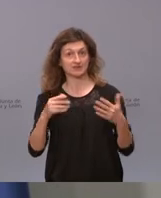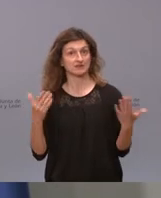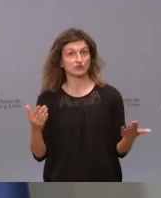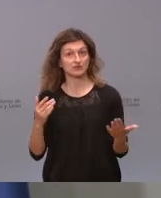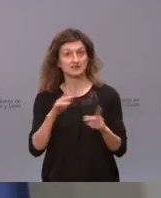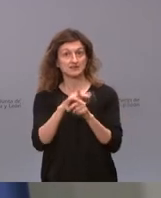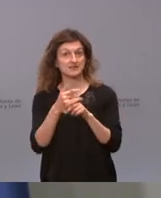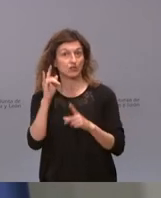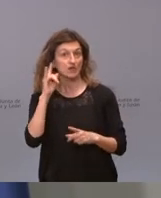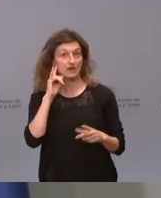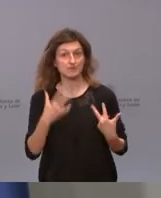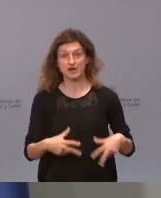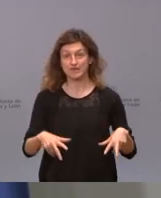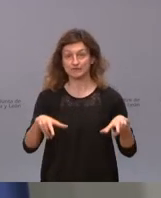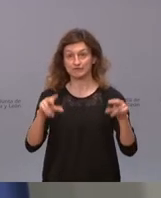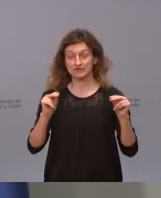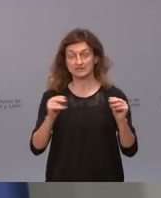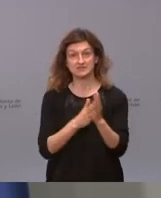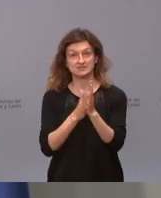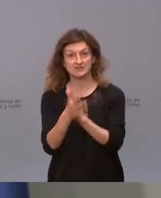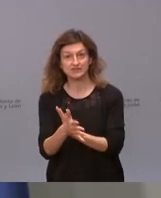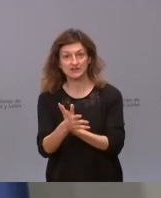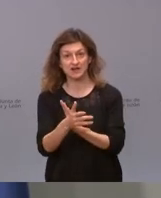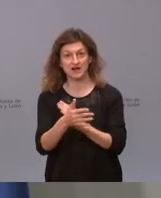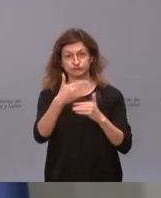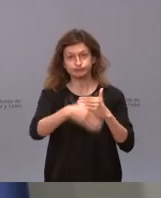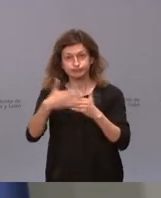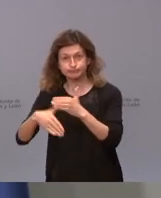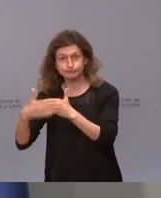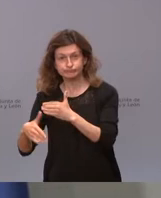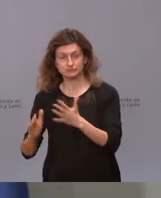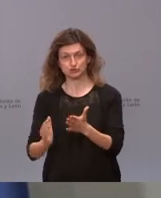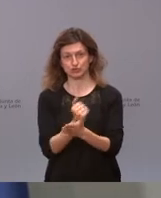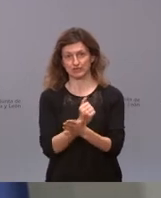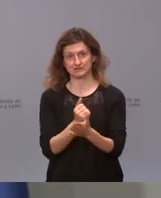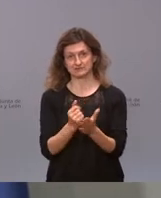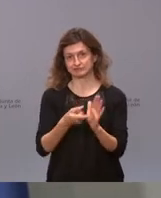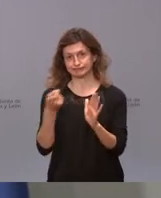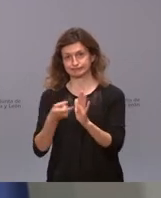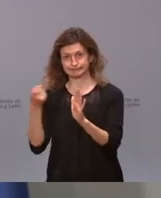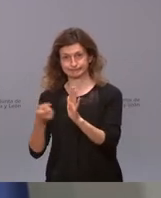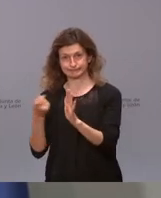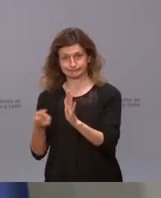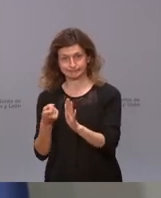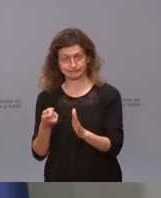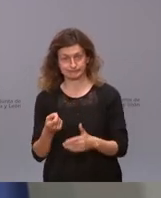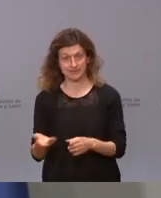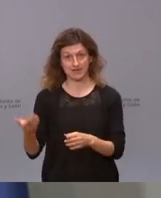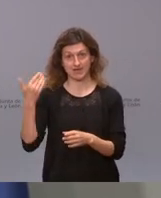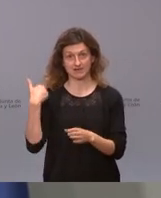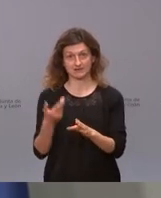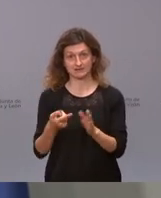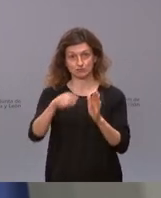el estado de alarma hace desaparecer todas aquellas medidas que estaban recogidas que